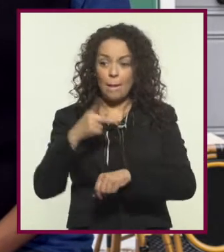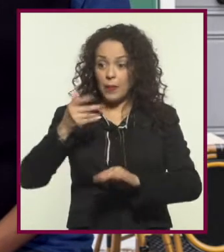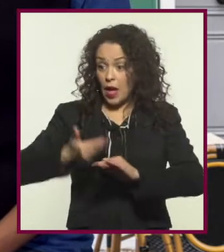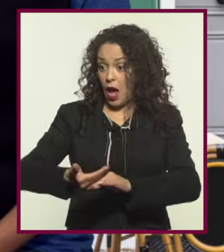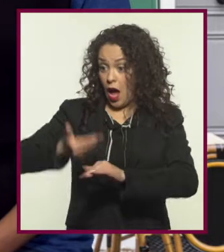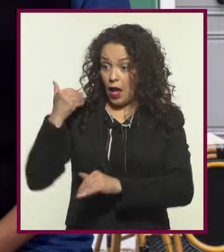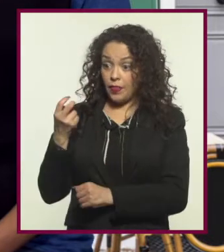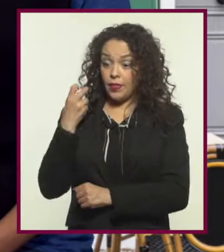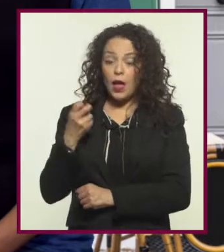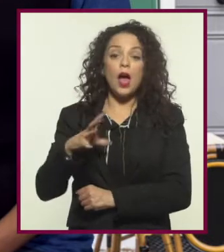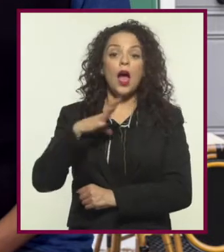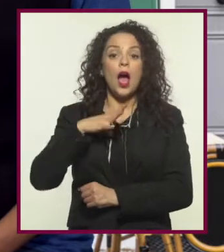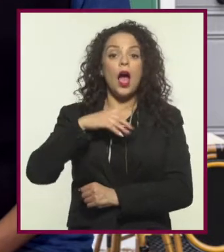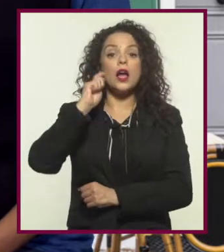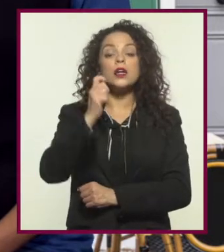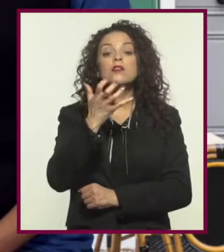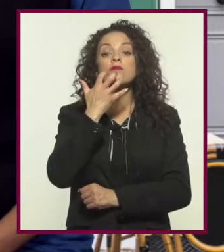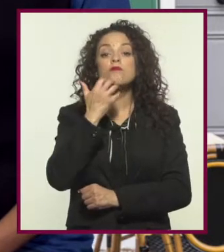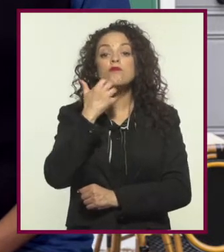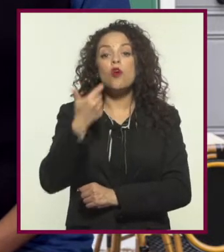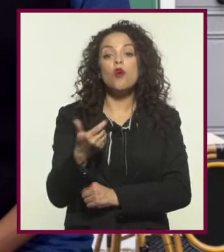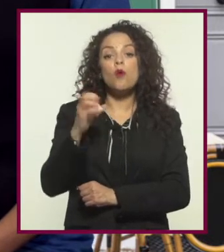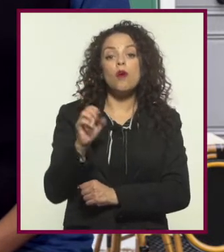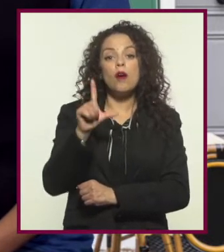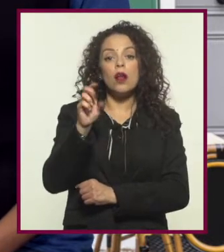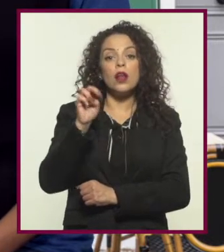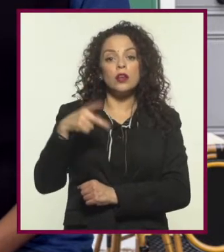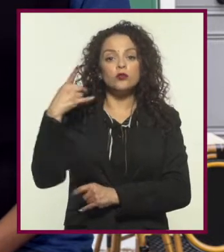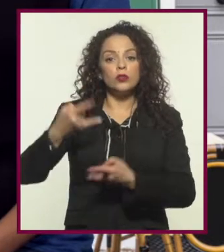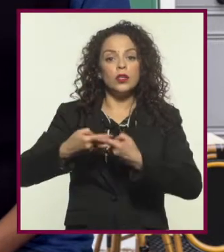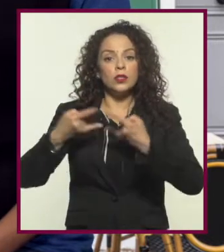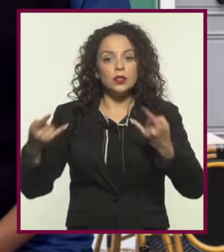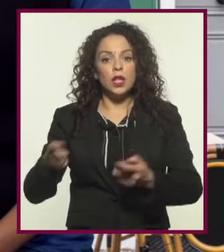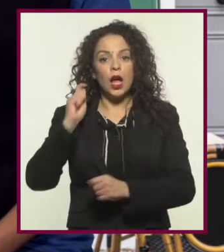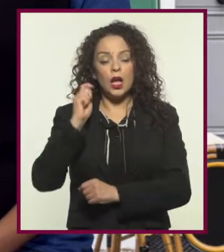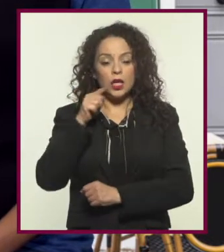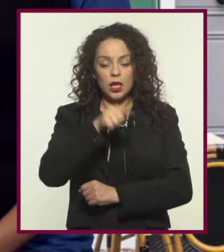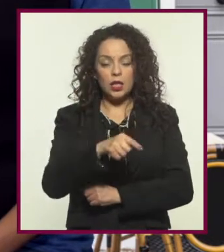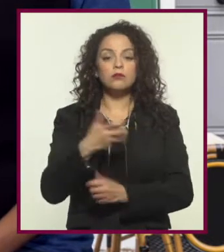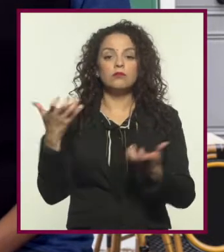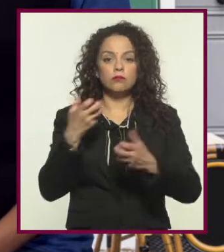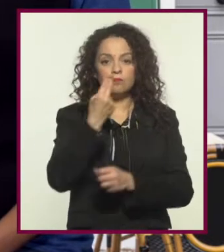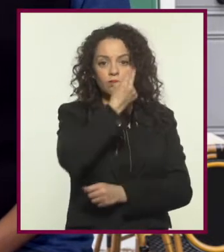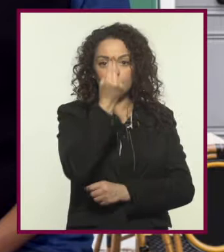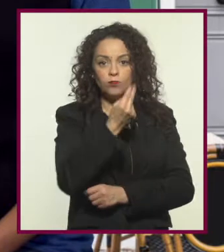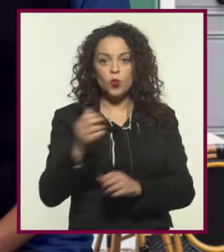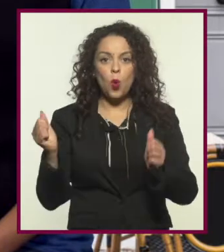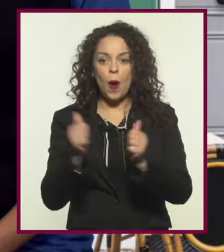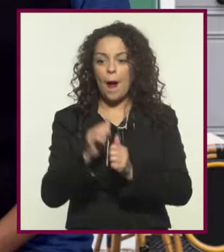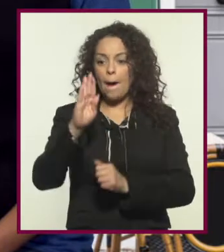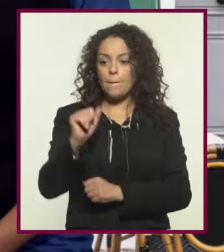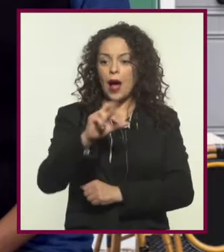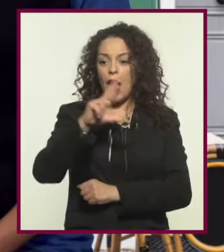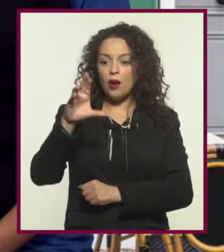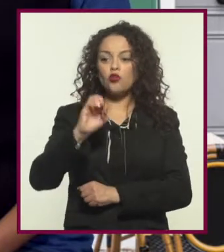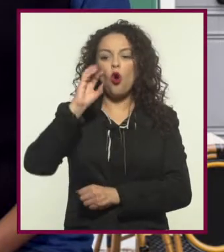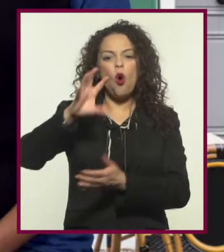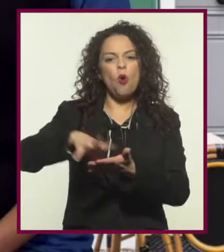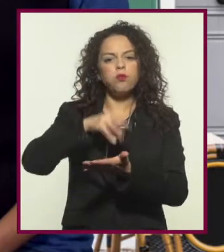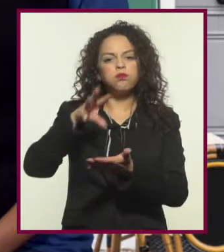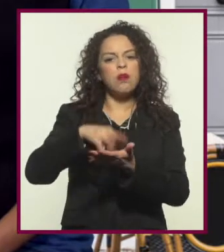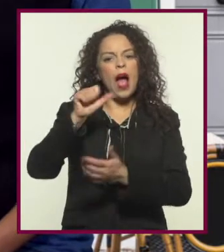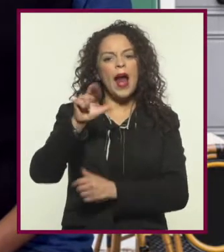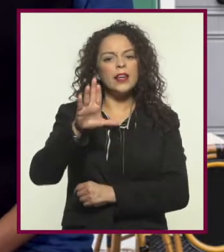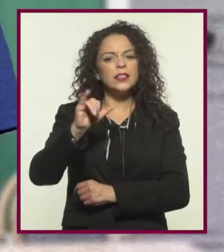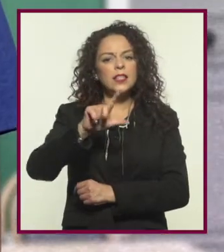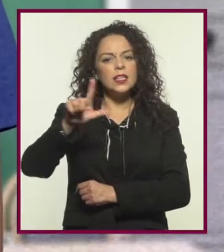mucho antes de Frankenstein, ya existía el mito judío del golem, que también se refería a un ser animado creado a partir de barro o